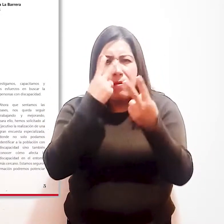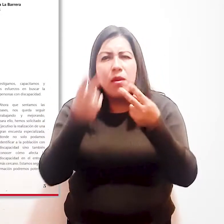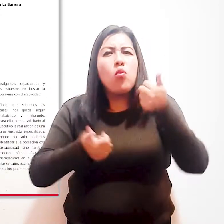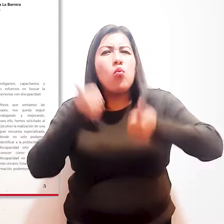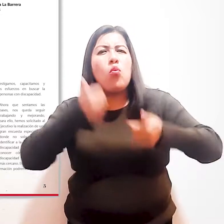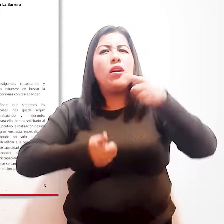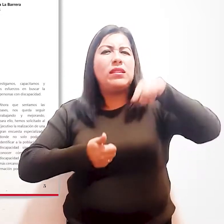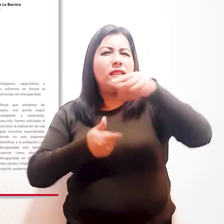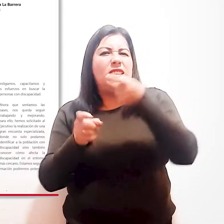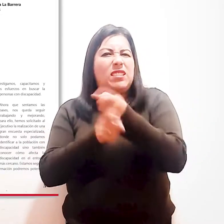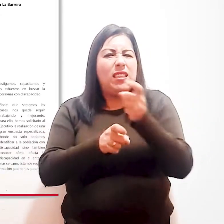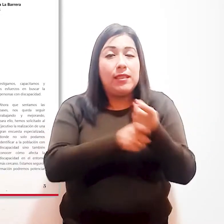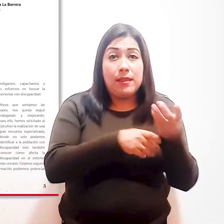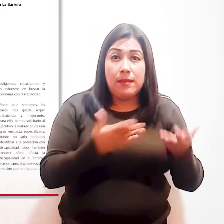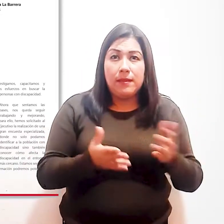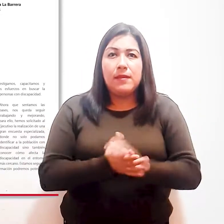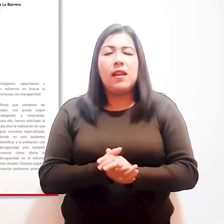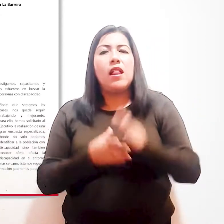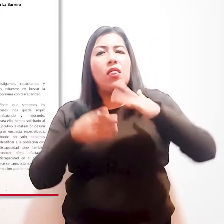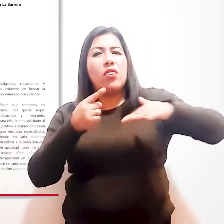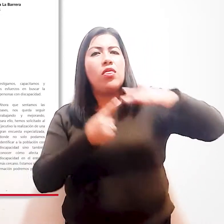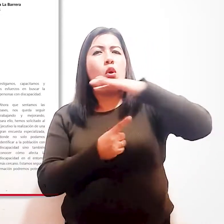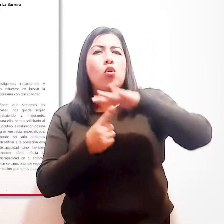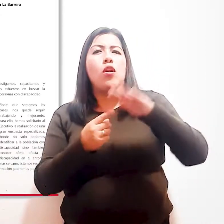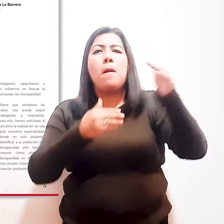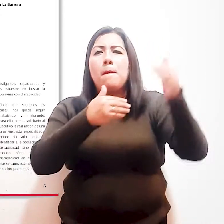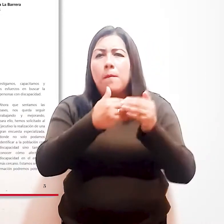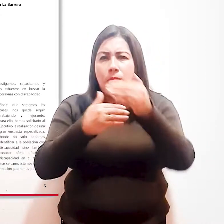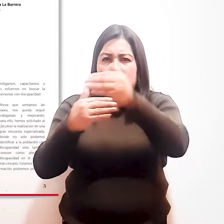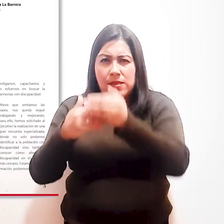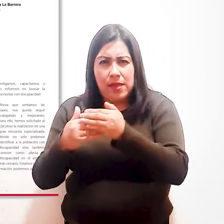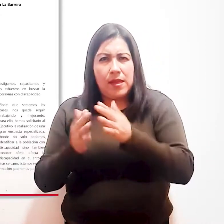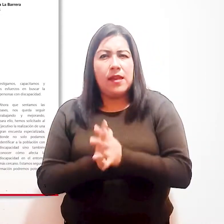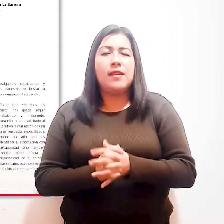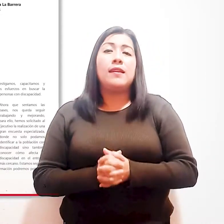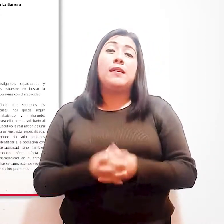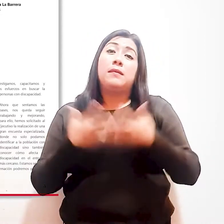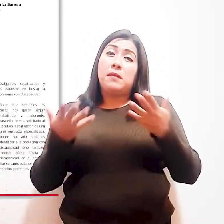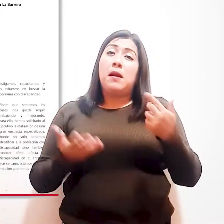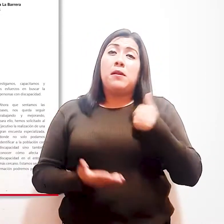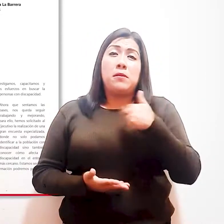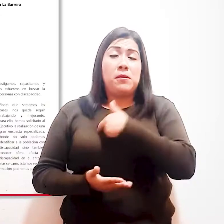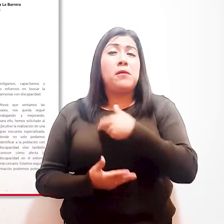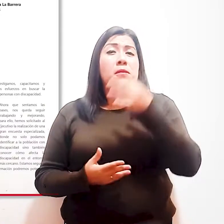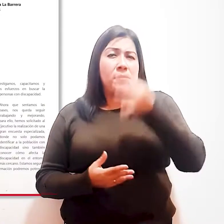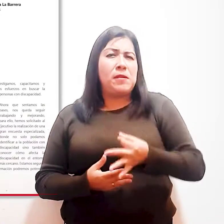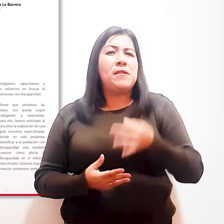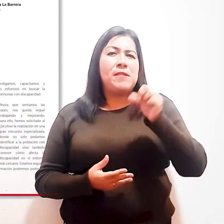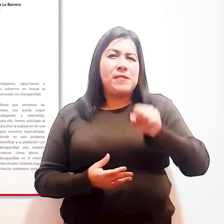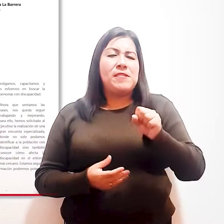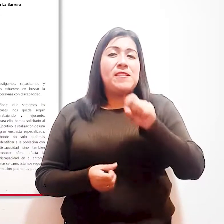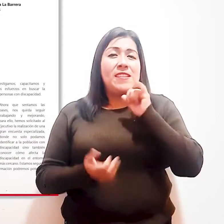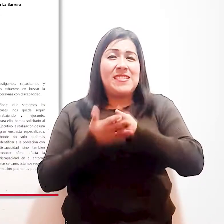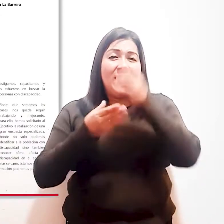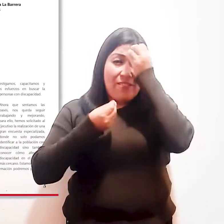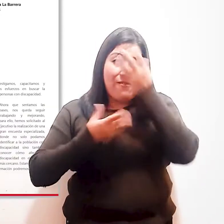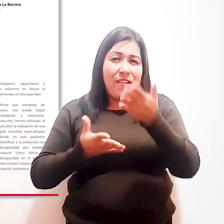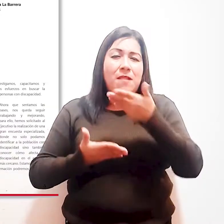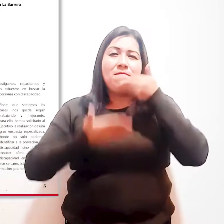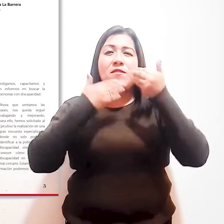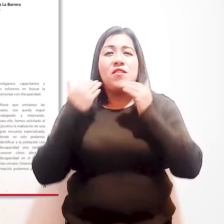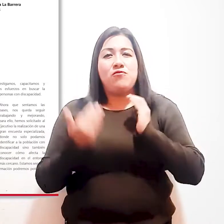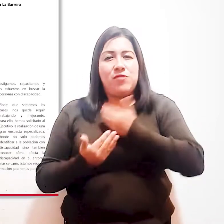la discapacidad en el entorno más cercano. Estamos seguros que con esta información podremos potenciar